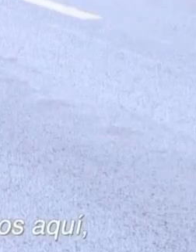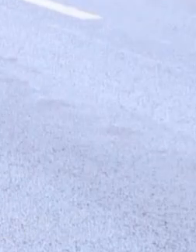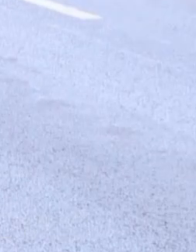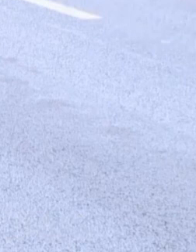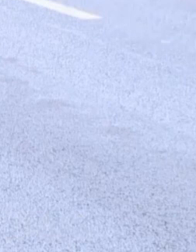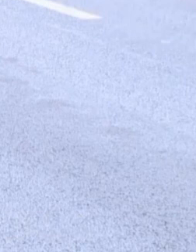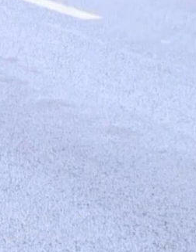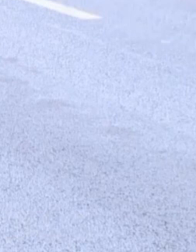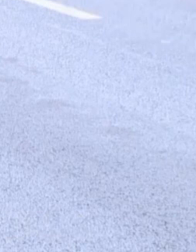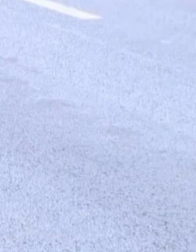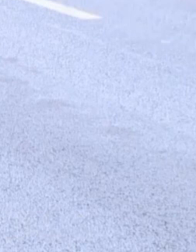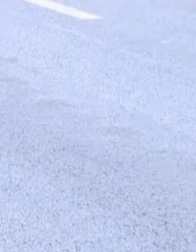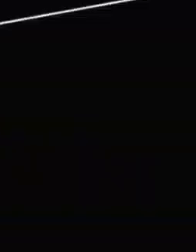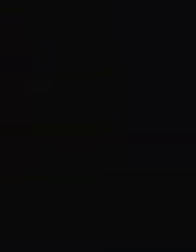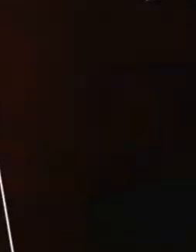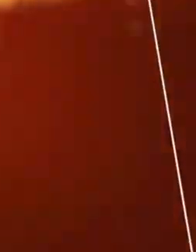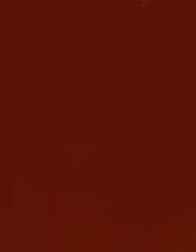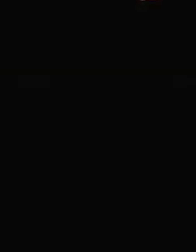aquí, aparte de la que tenemos en casa.